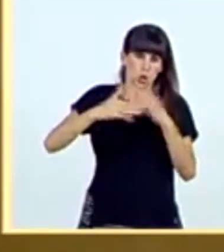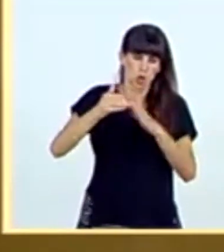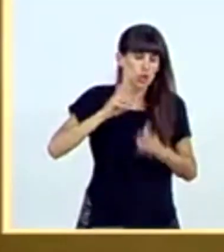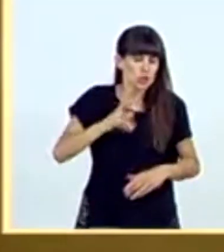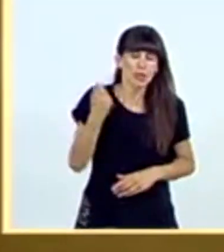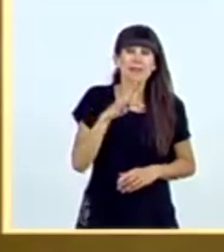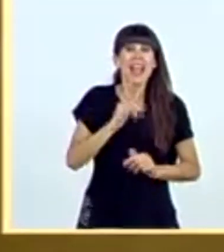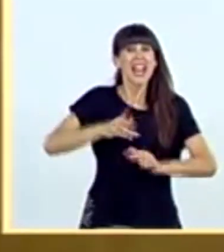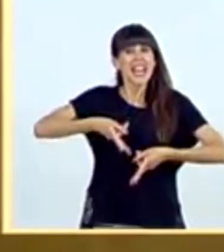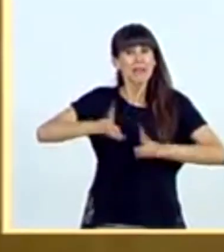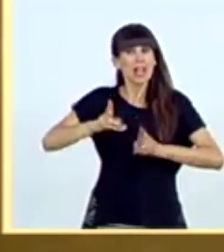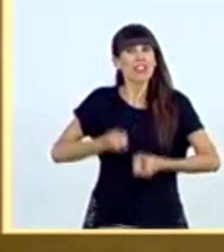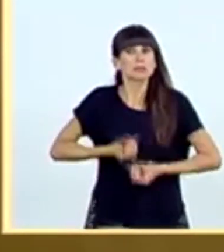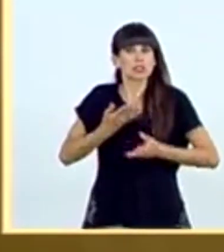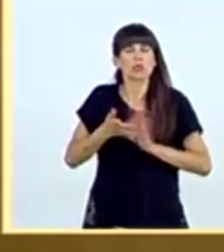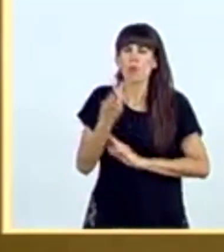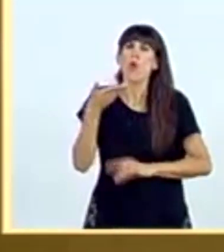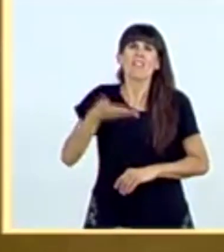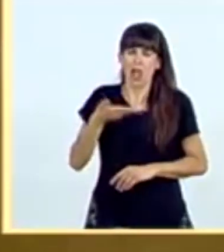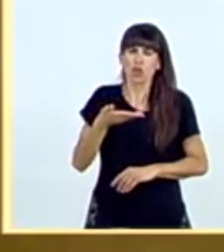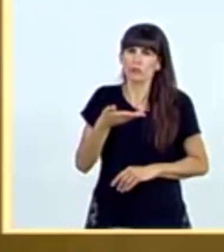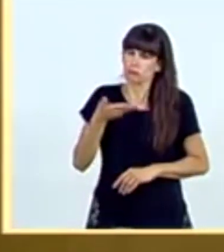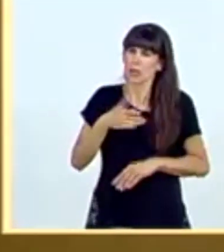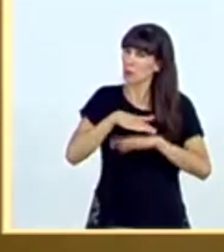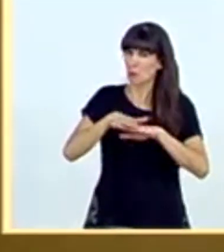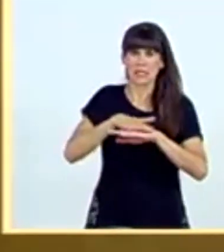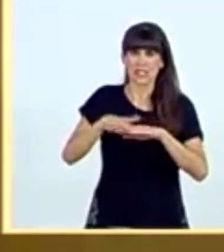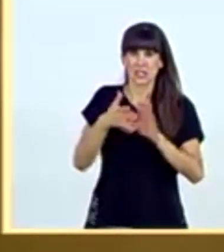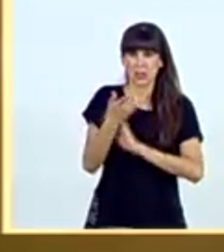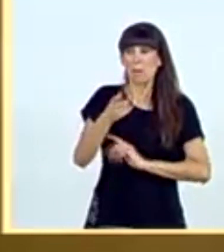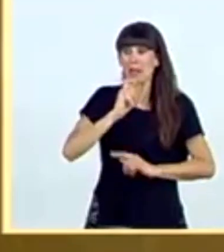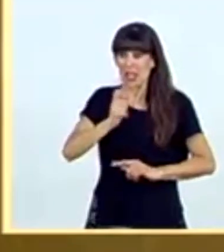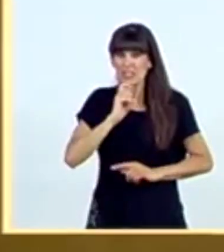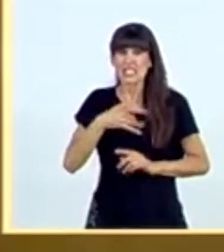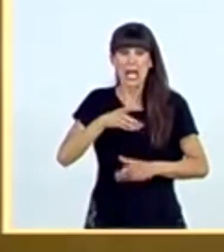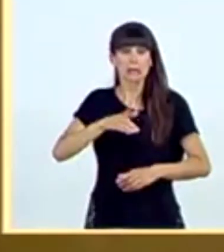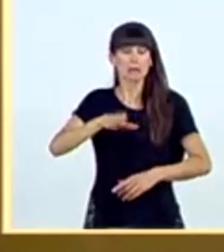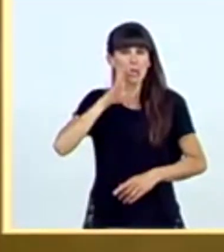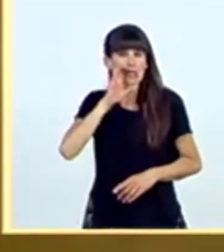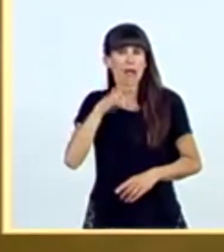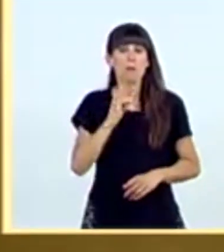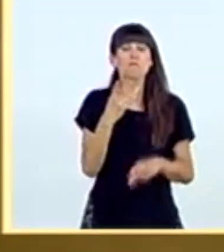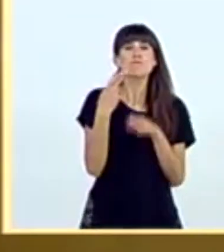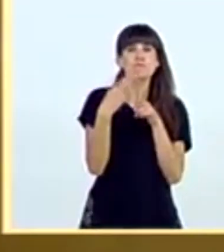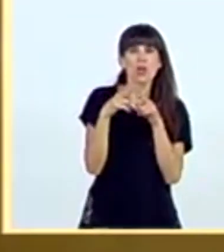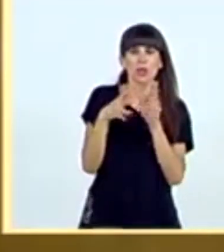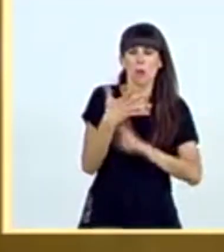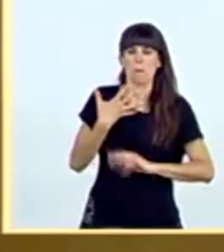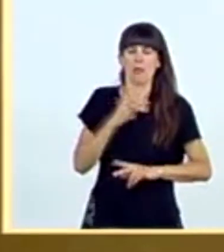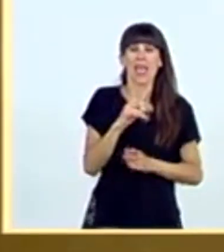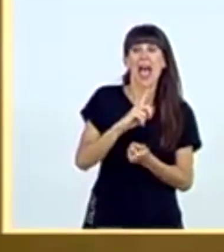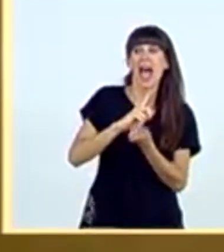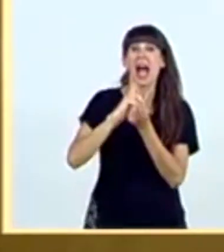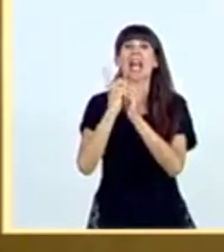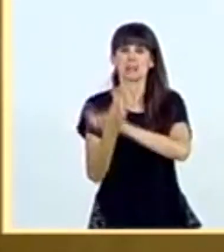La libertad de expresión es un valor fundamental y cuando un periodista critica a un político que ejerce la libertad de expresión, también se puede ejercer a la inversa.